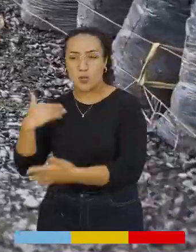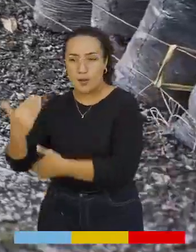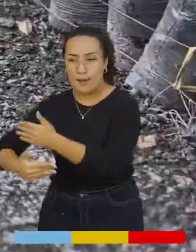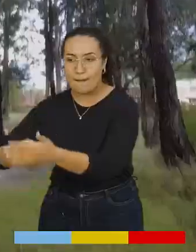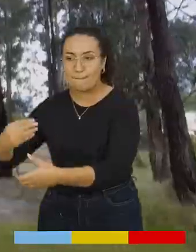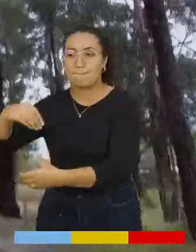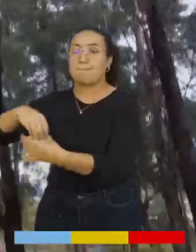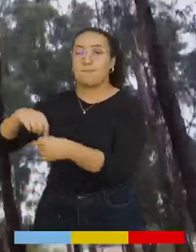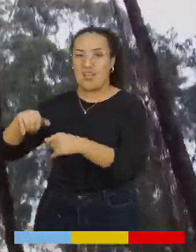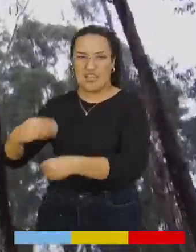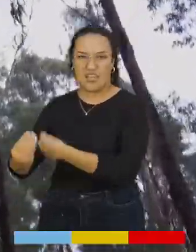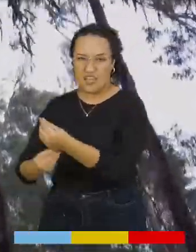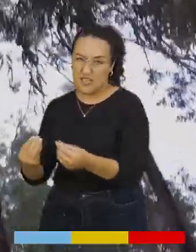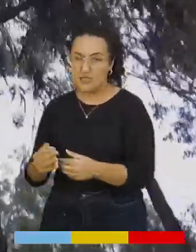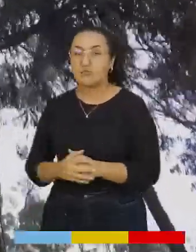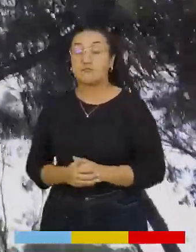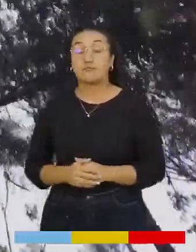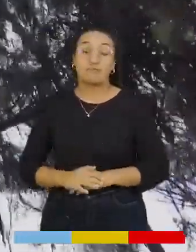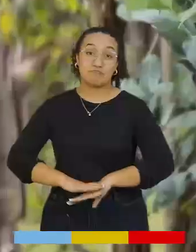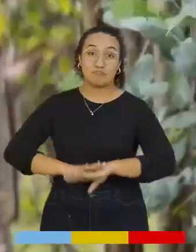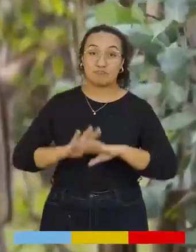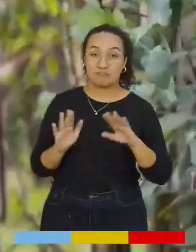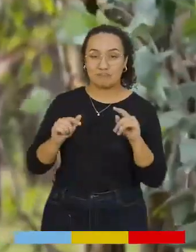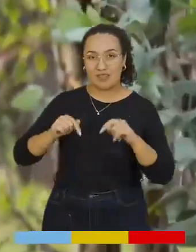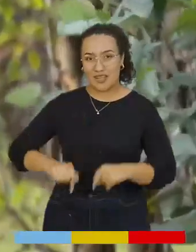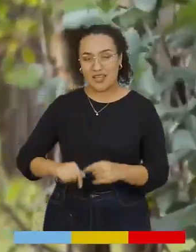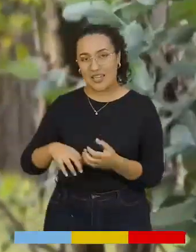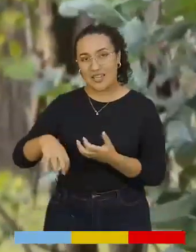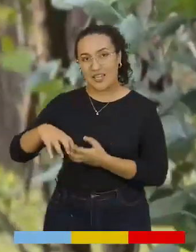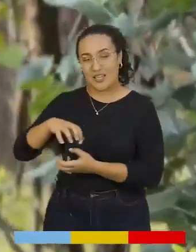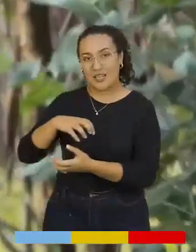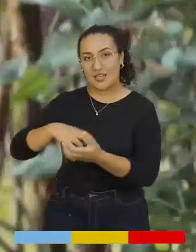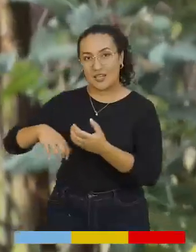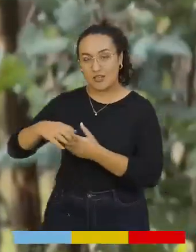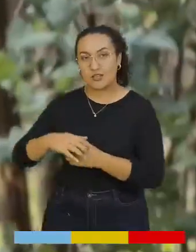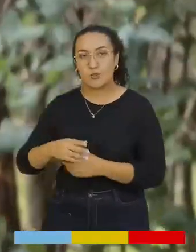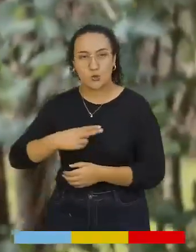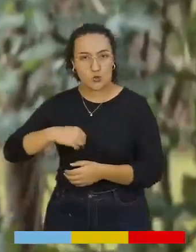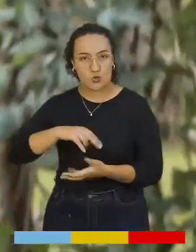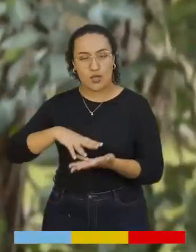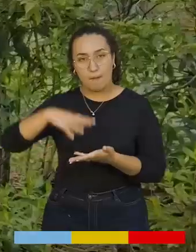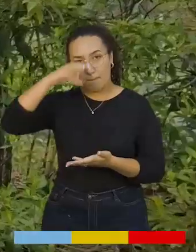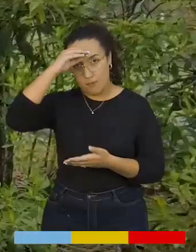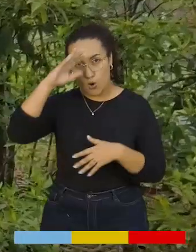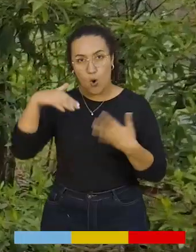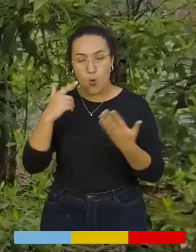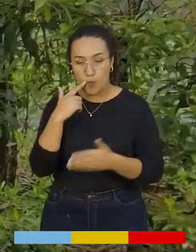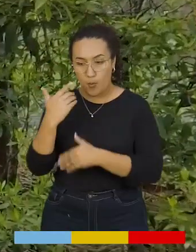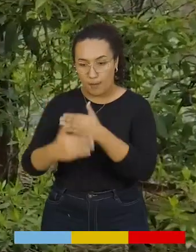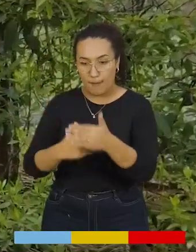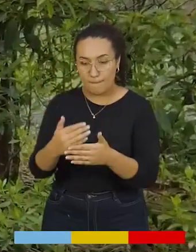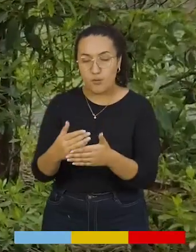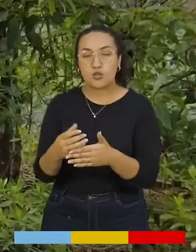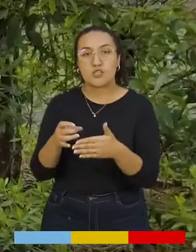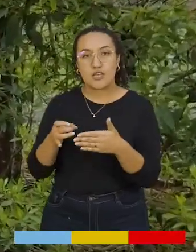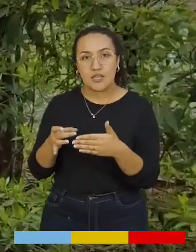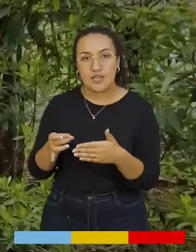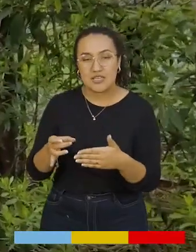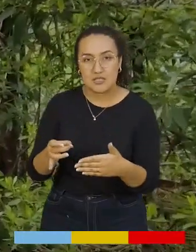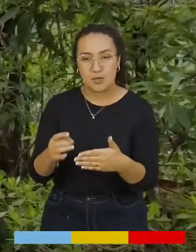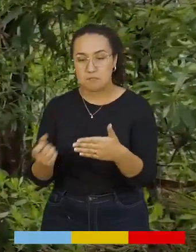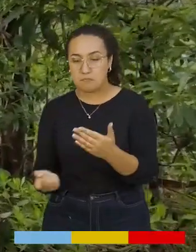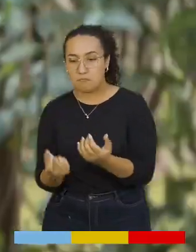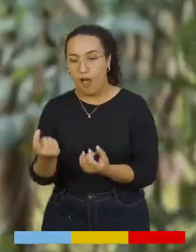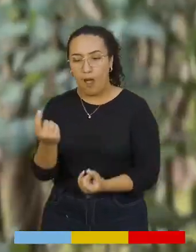orientar acerca del proceso que se desarrolla acá. Y esto fue todo por hoy aquí en Ecológicamente, donde aprendimos el proceso de la